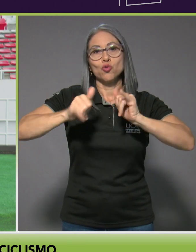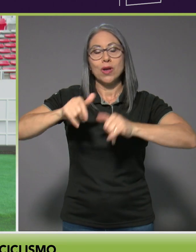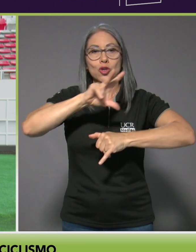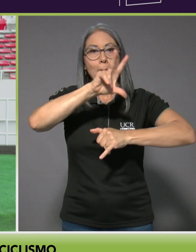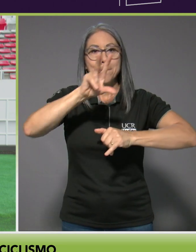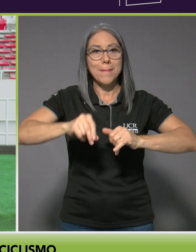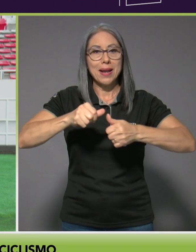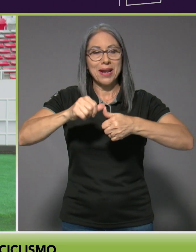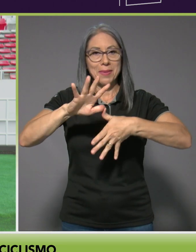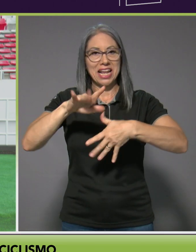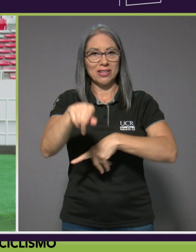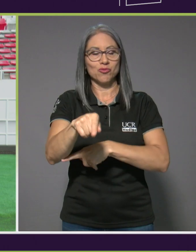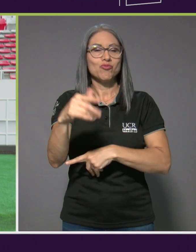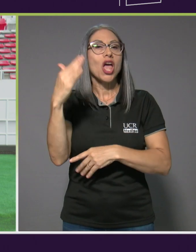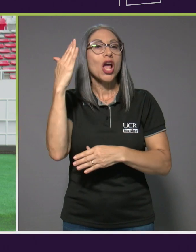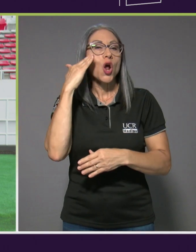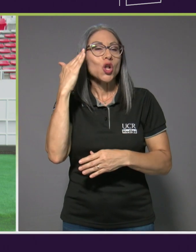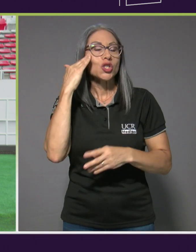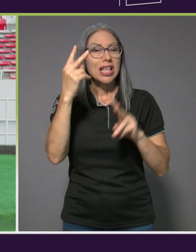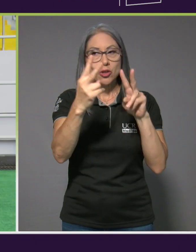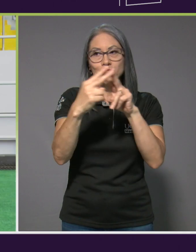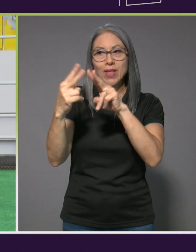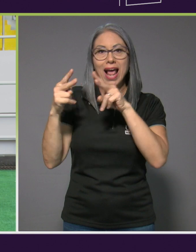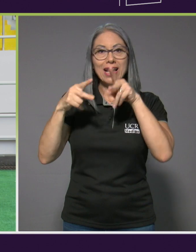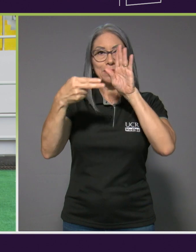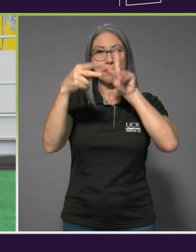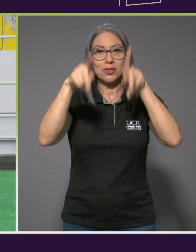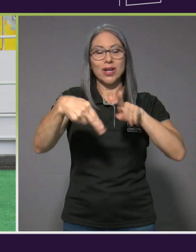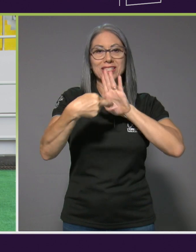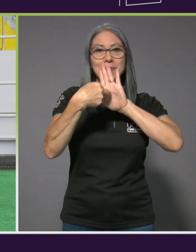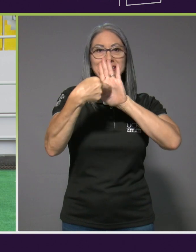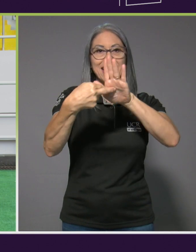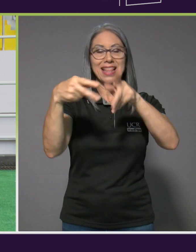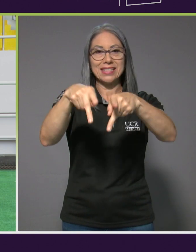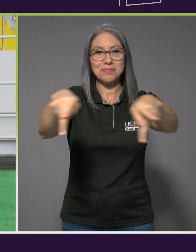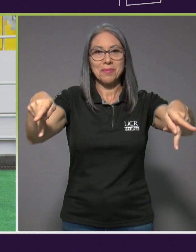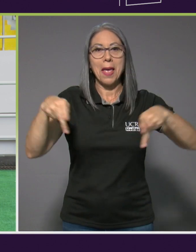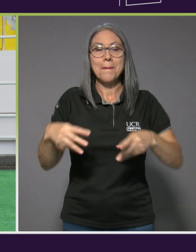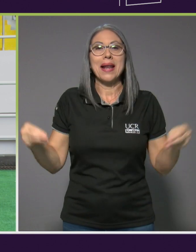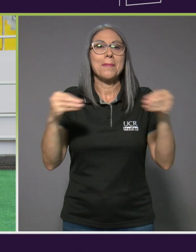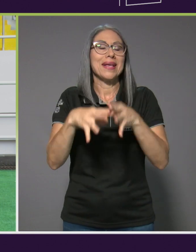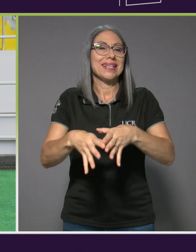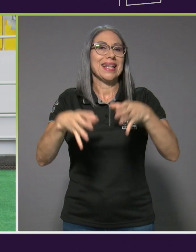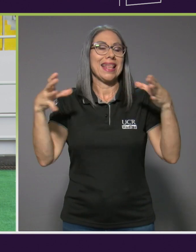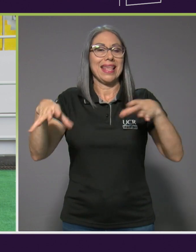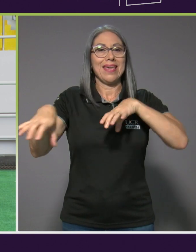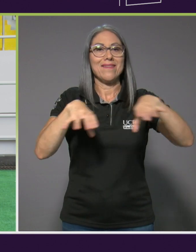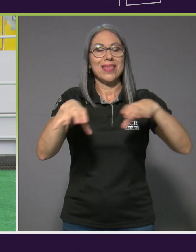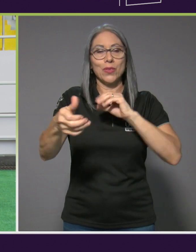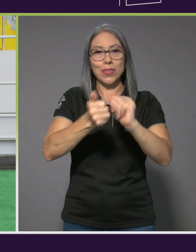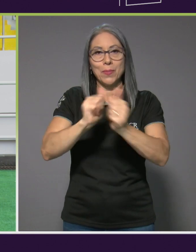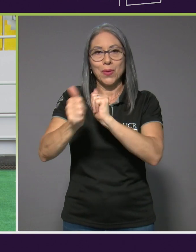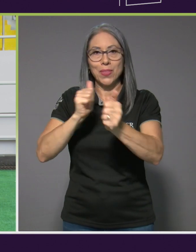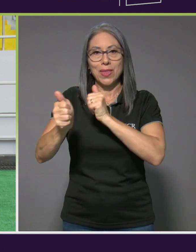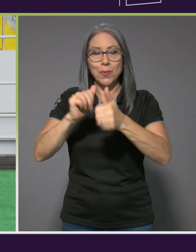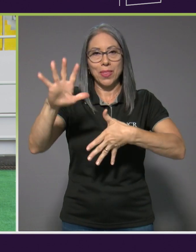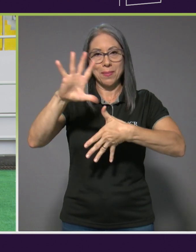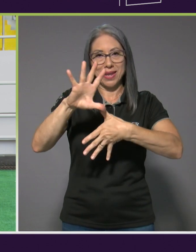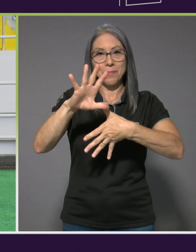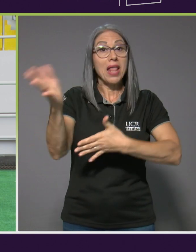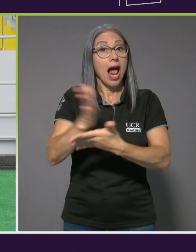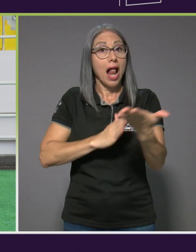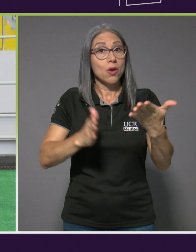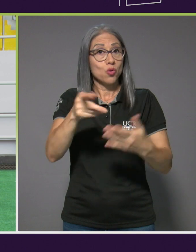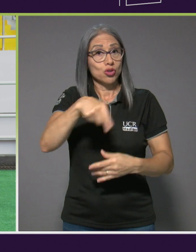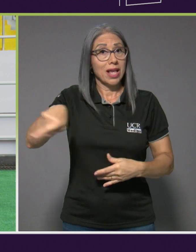Comenzaremos conociendo a nuestros representantes en el agua para el mayor evento multideportivo del continente. Algunos de ellos se los hemos presentado en